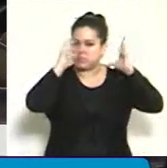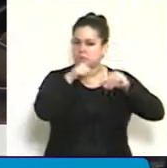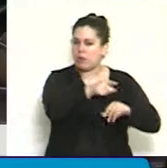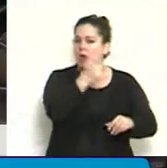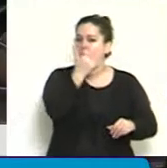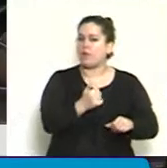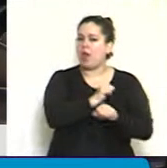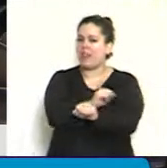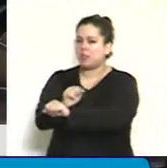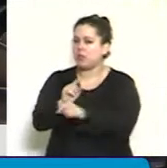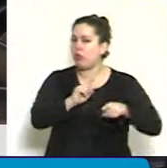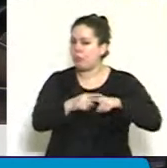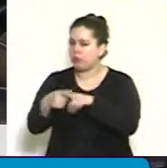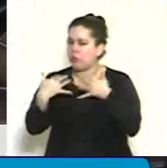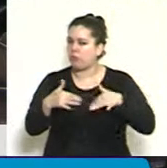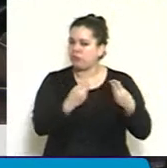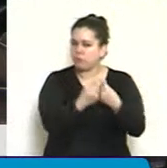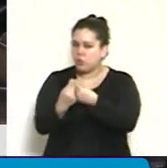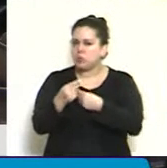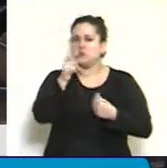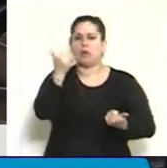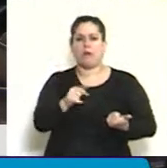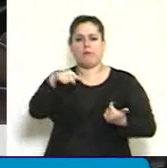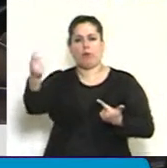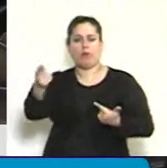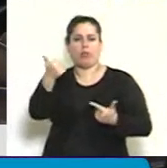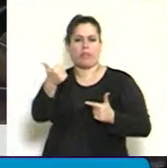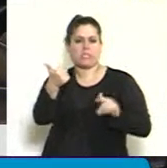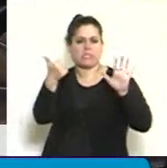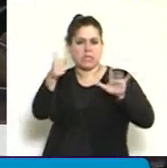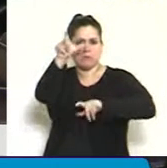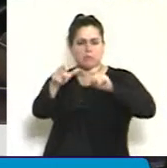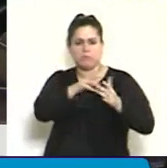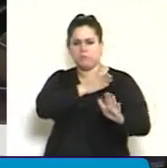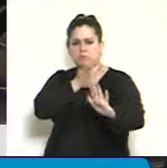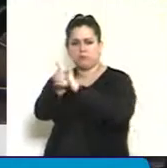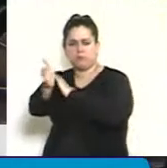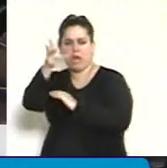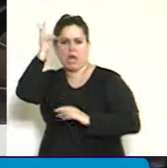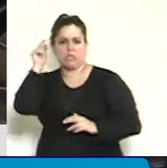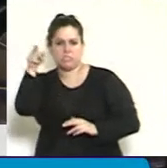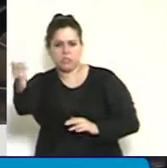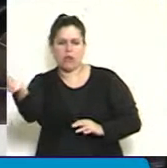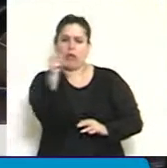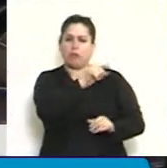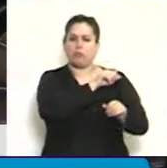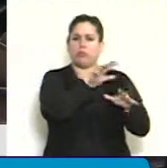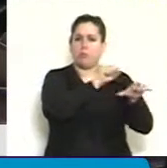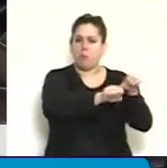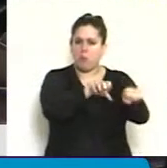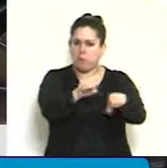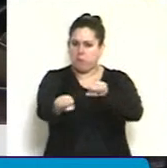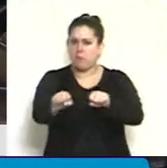políticos, habían escapado 6 cabecillas hacia Chile y otros 19 habían sido cercados y recapturados en el viejo